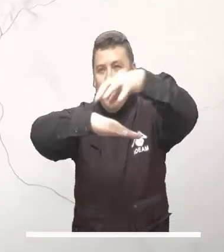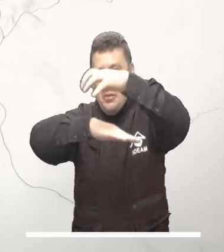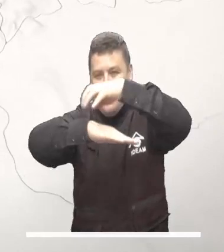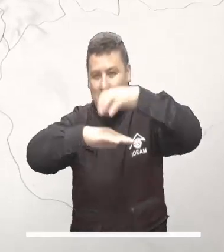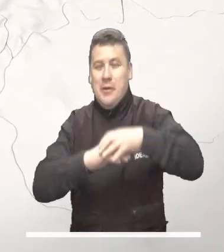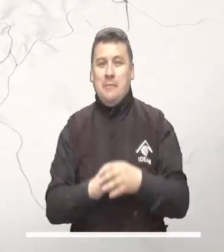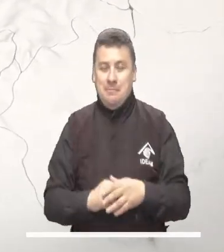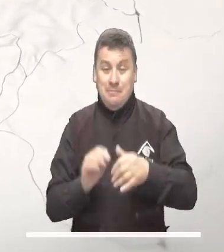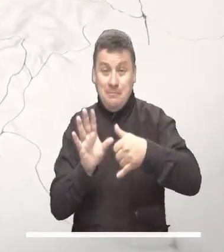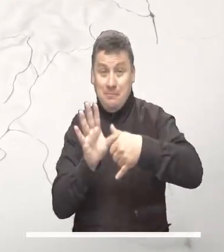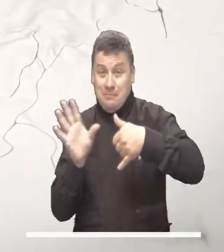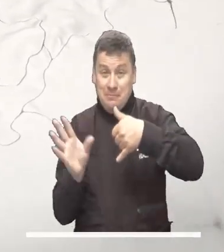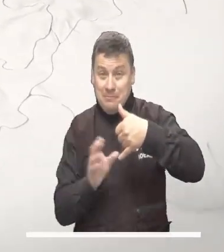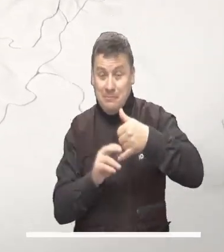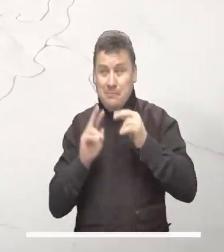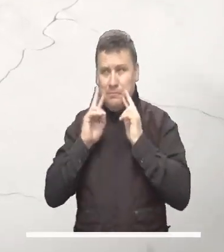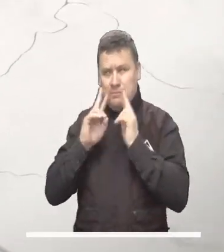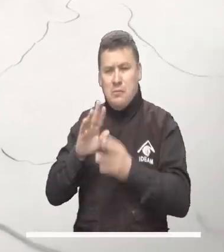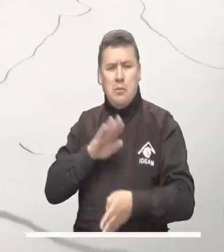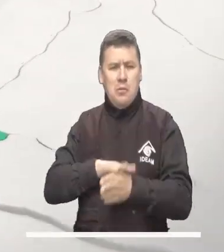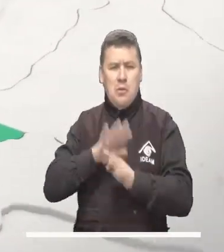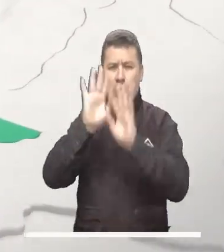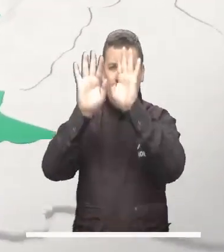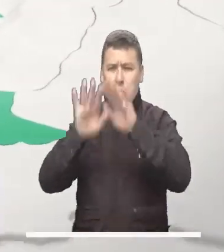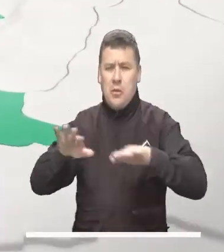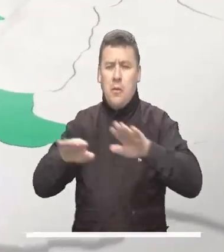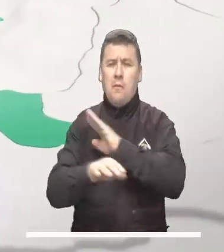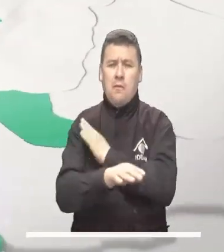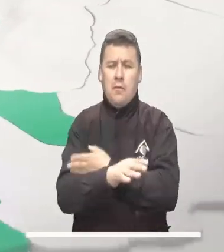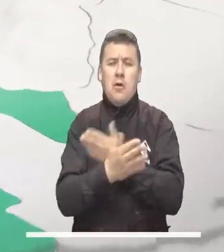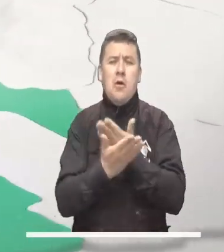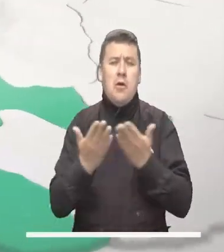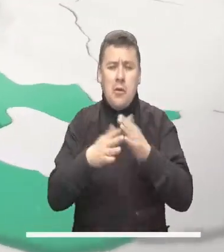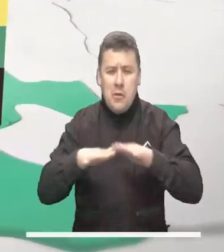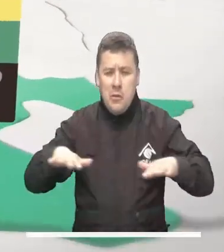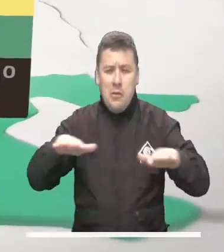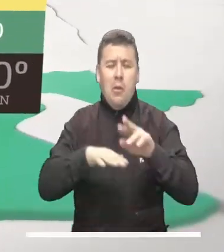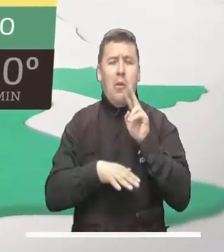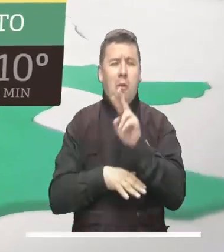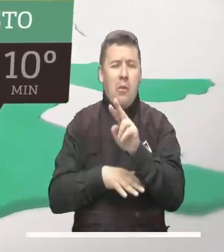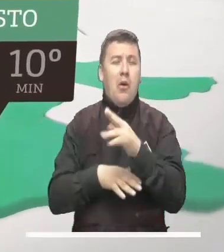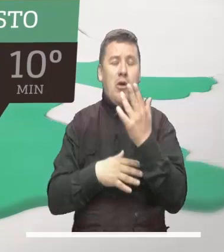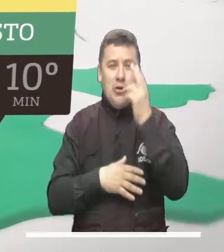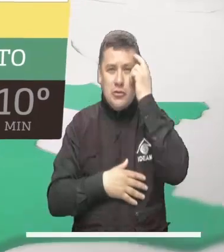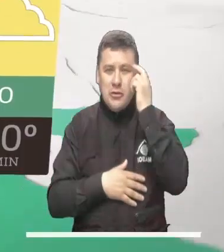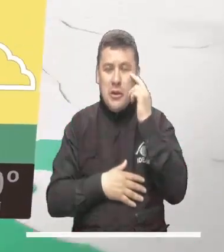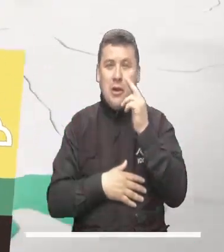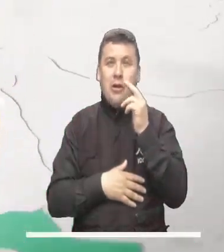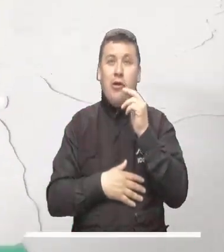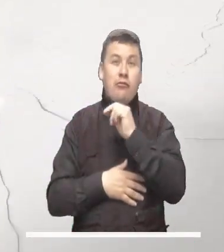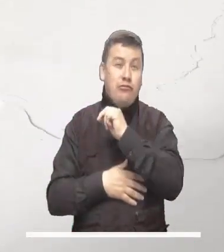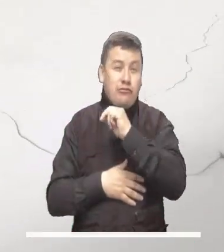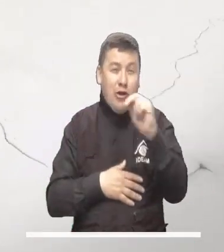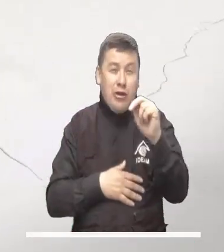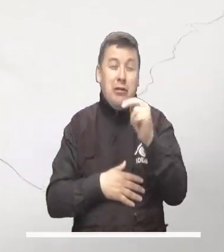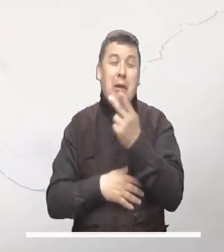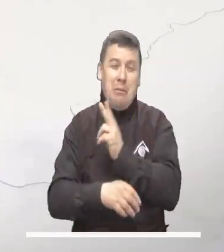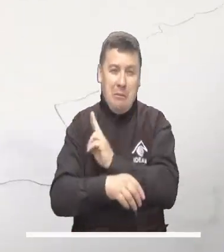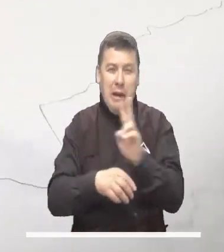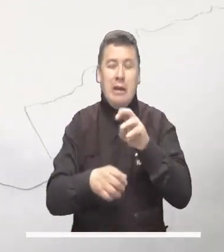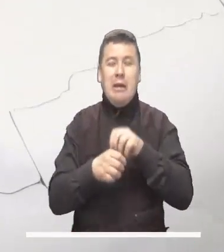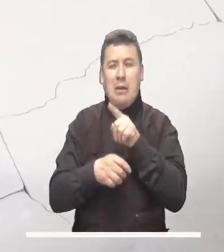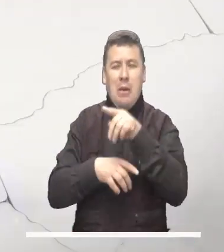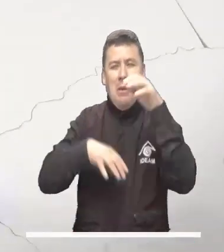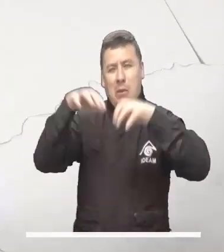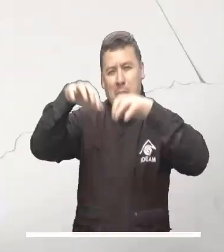algunos sectores. El litoral pacífico continuará con humedades intensas en varias de sus zonas, sobre todo en Chocó y Norte del Valle.